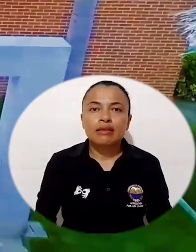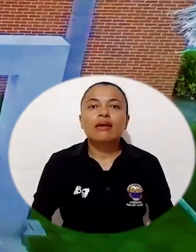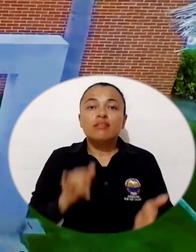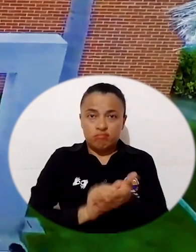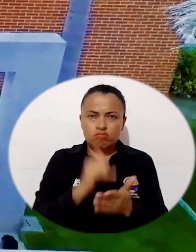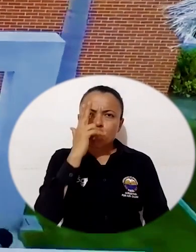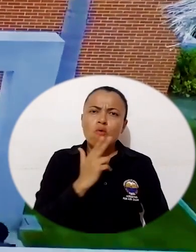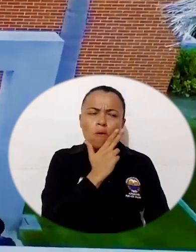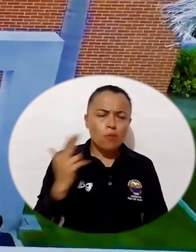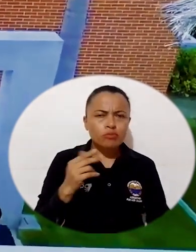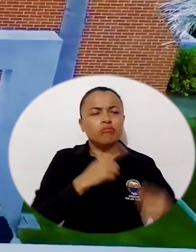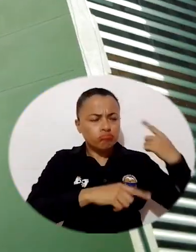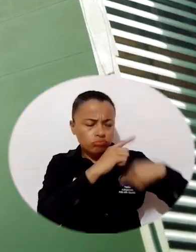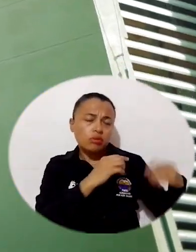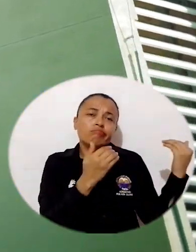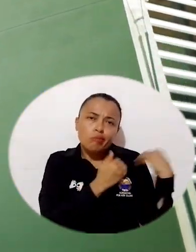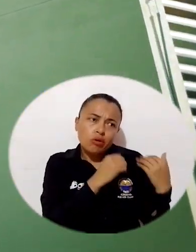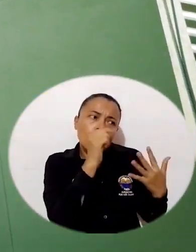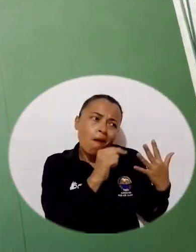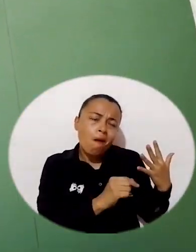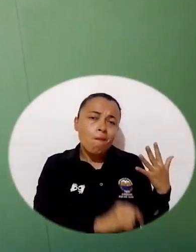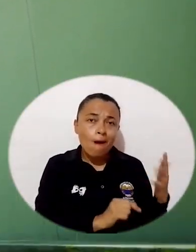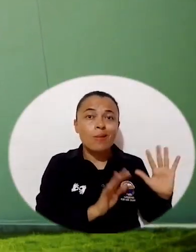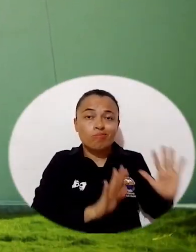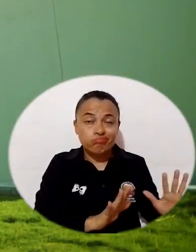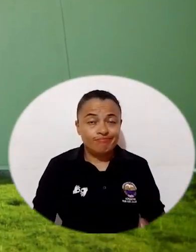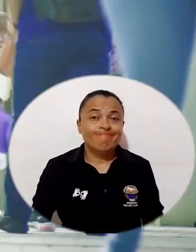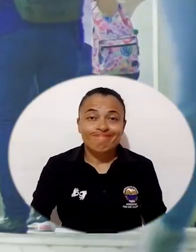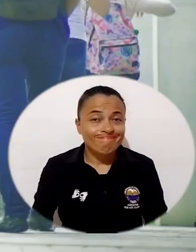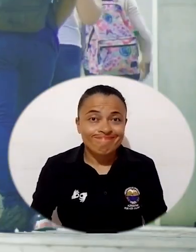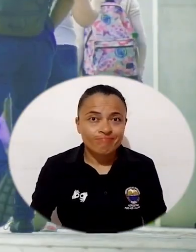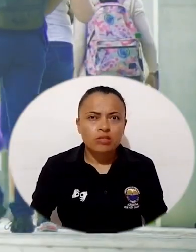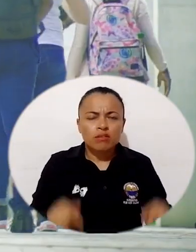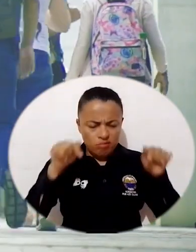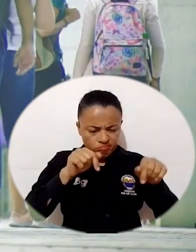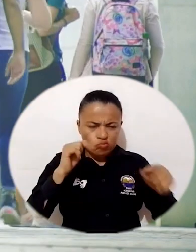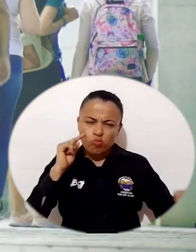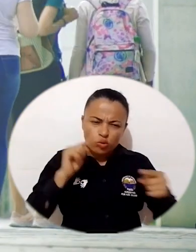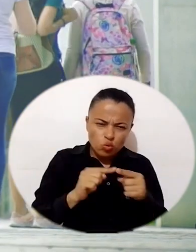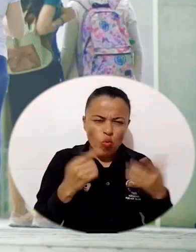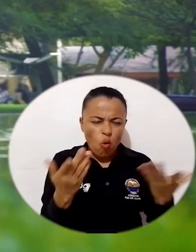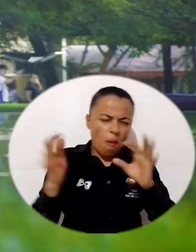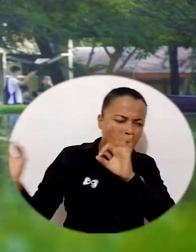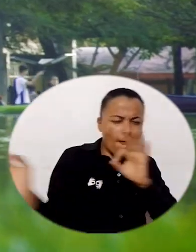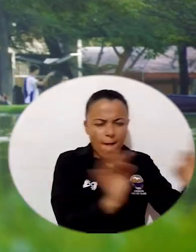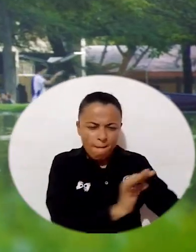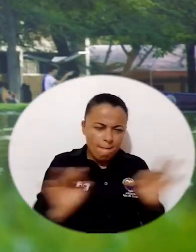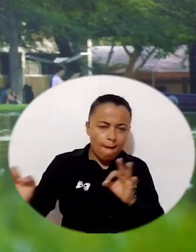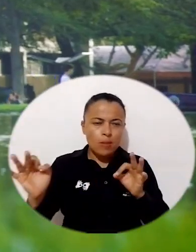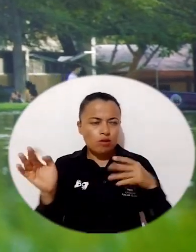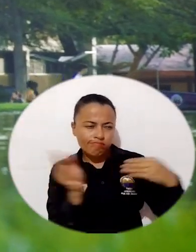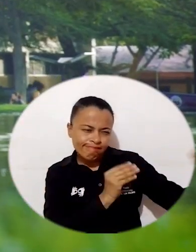Este compromiso va más allá de las funciones clásicas y tradicionales de la universidad. Se concibe a partir de una